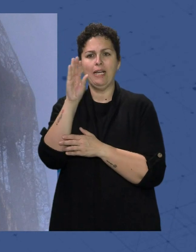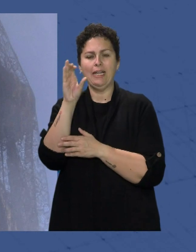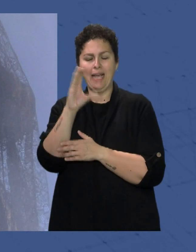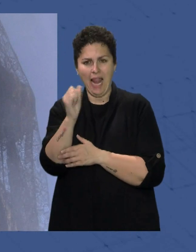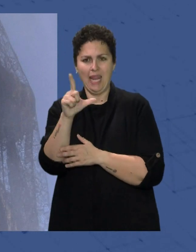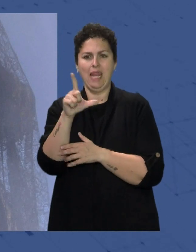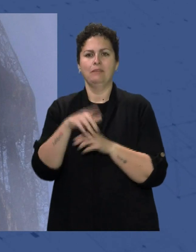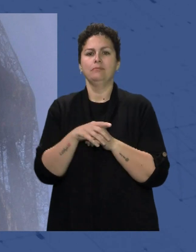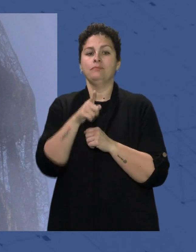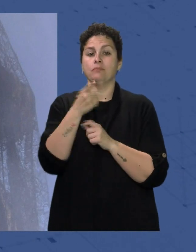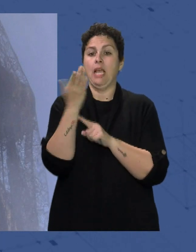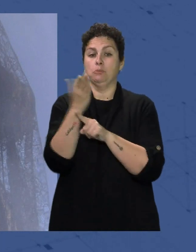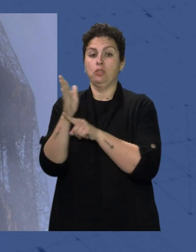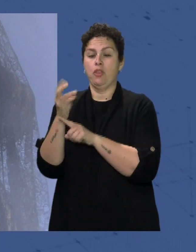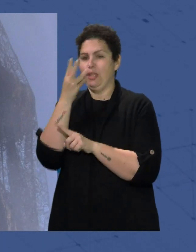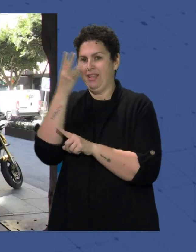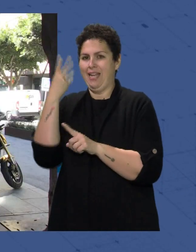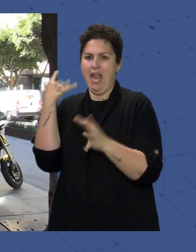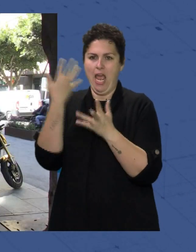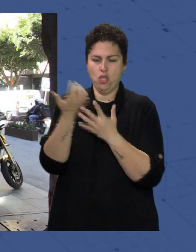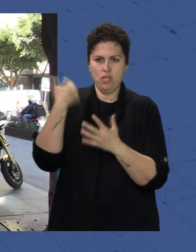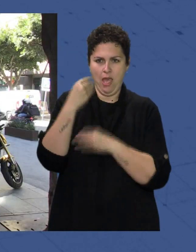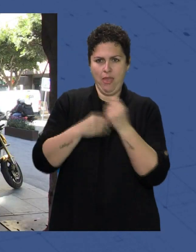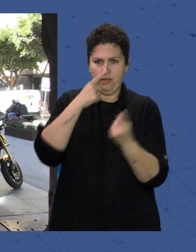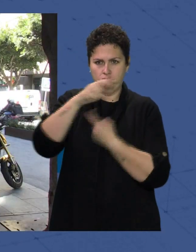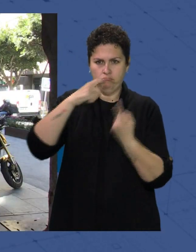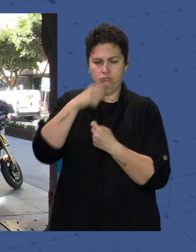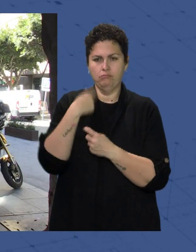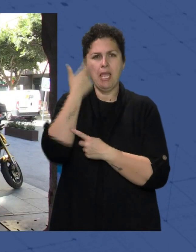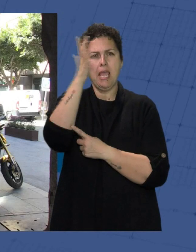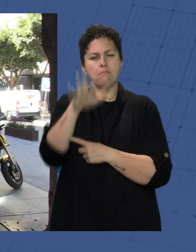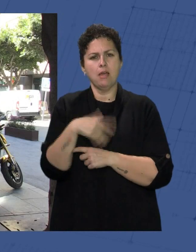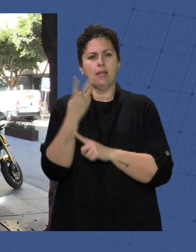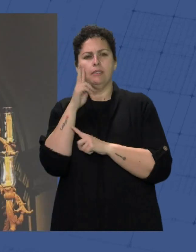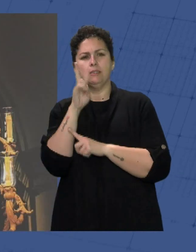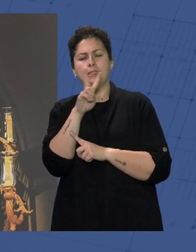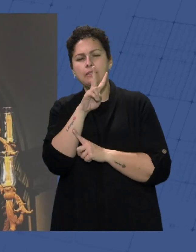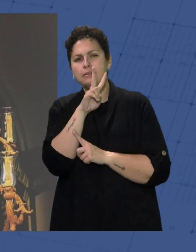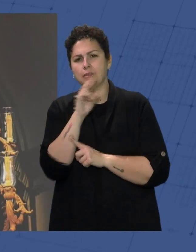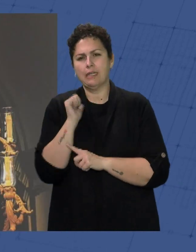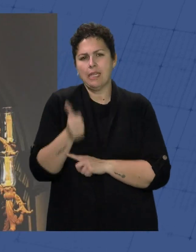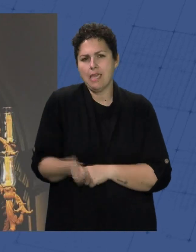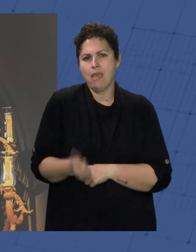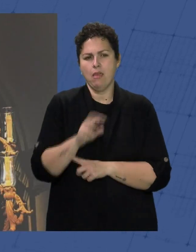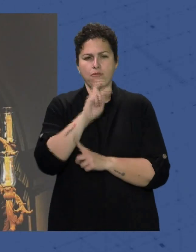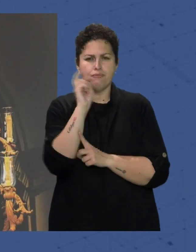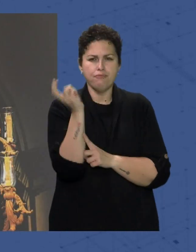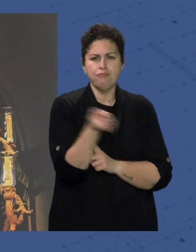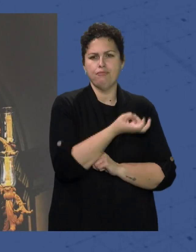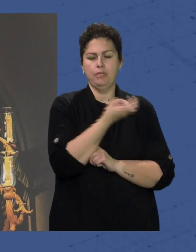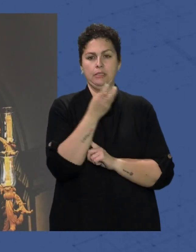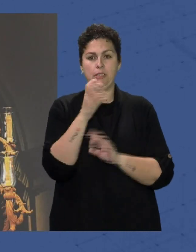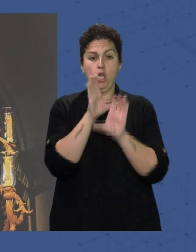exposición Por tercer año consecutivo Son imágenes Que muestran La riqueza La variedad Y el esplendor De unas